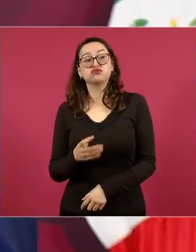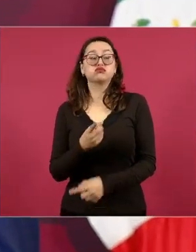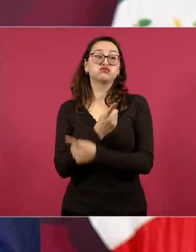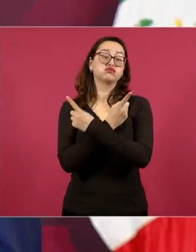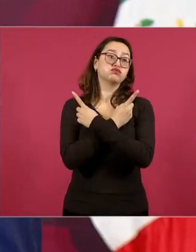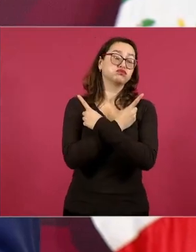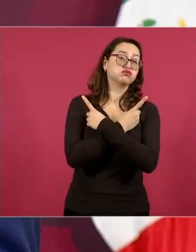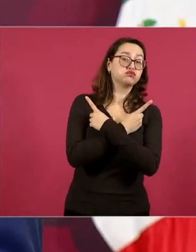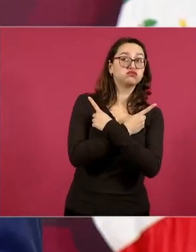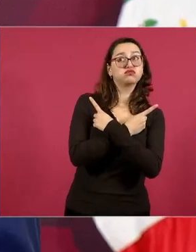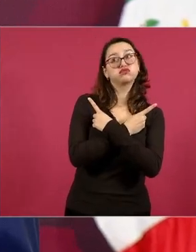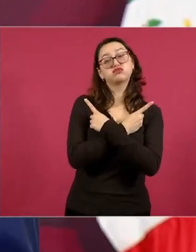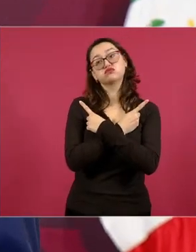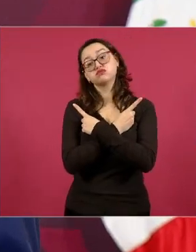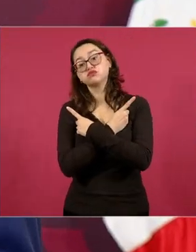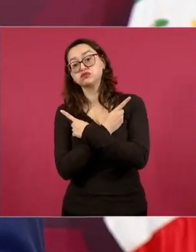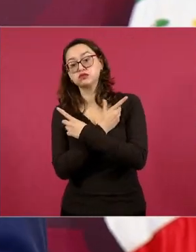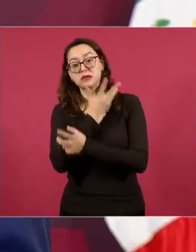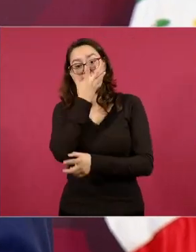no pierden